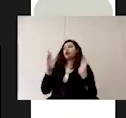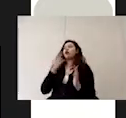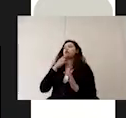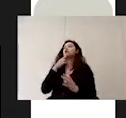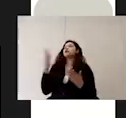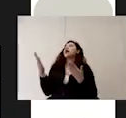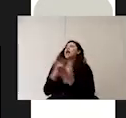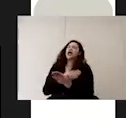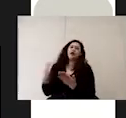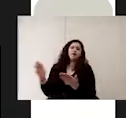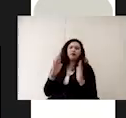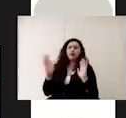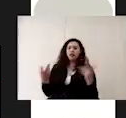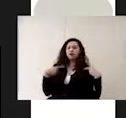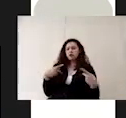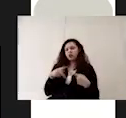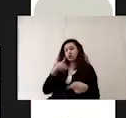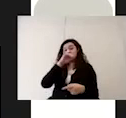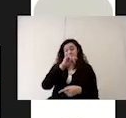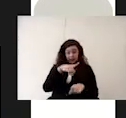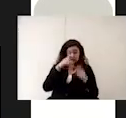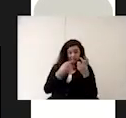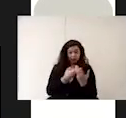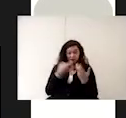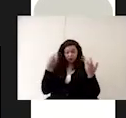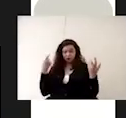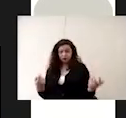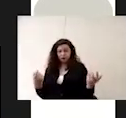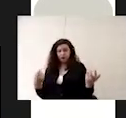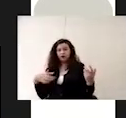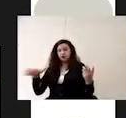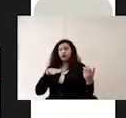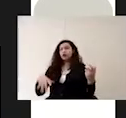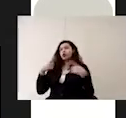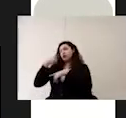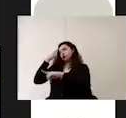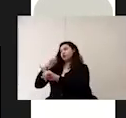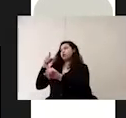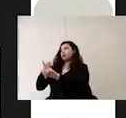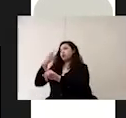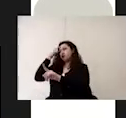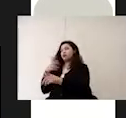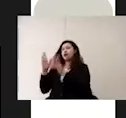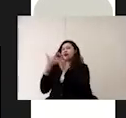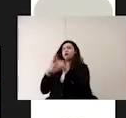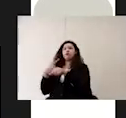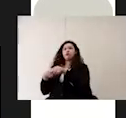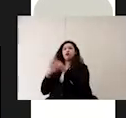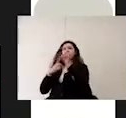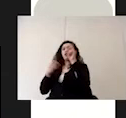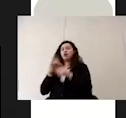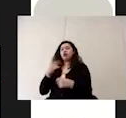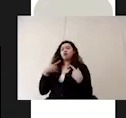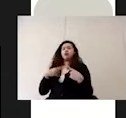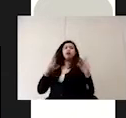independientemente si esa persona sí se aisló en un espacio destinado para casos sospechosos cuando esta persona